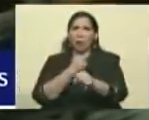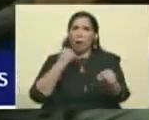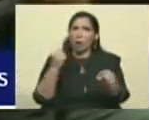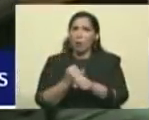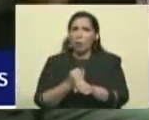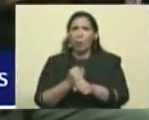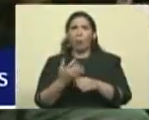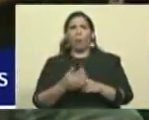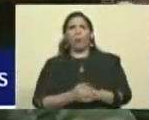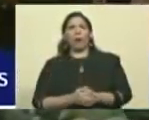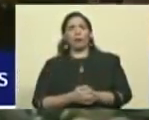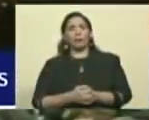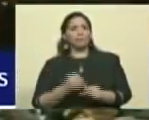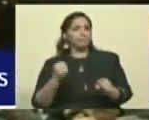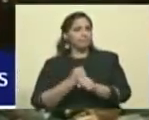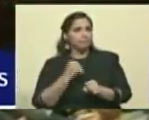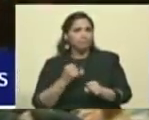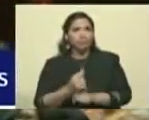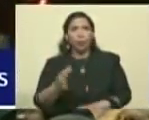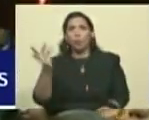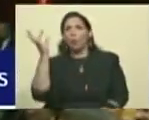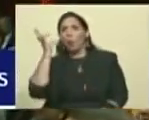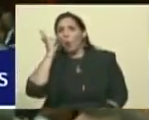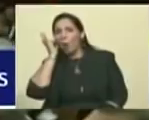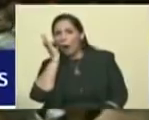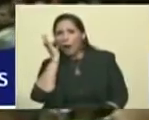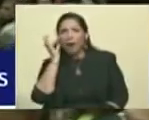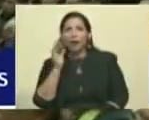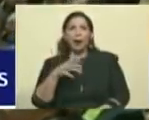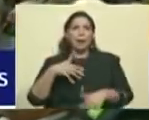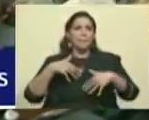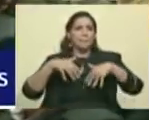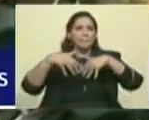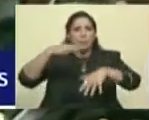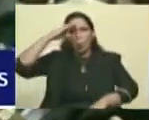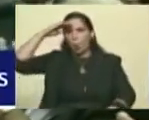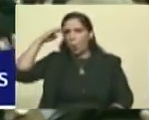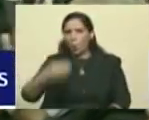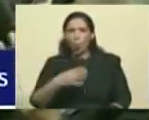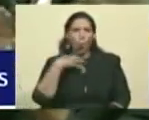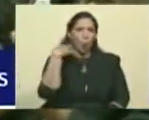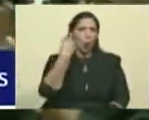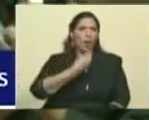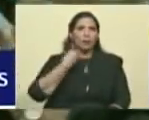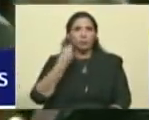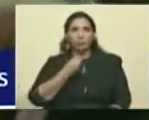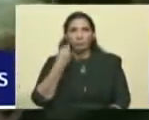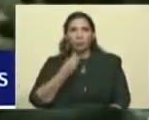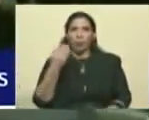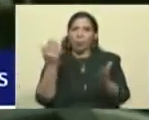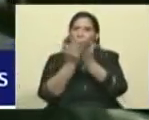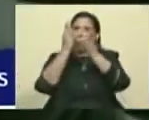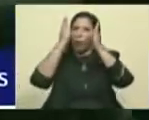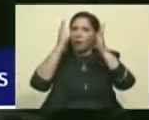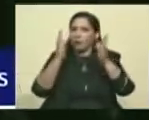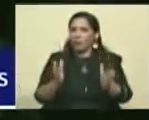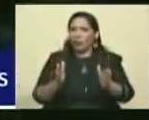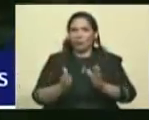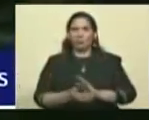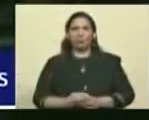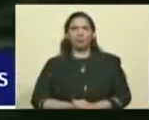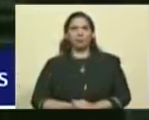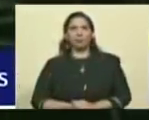tomamos con los obreros, lo tomamos con las mujeres, lo tomamos con la milicia, lo tomamos con la juventud, con los estudiantes, lo tomamos